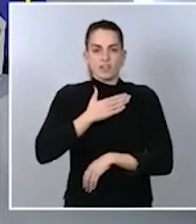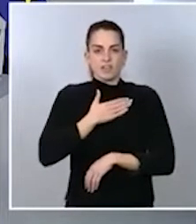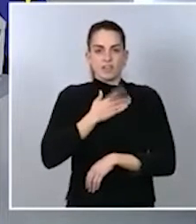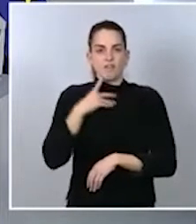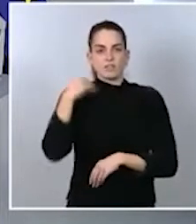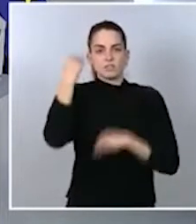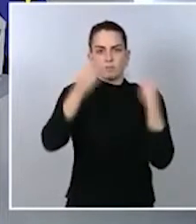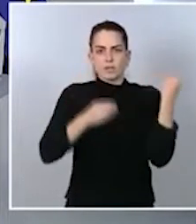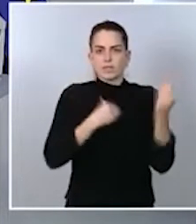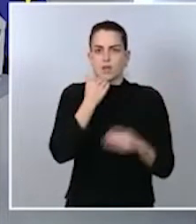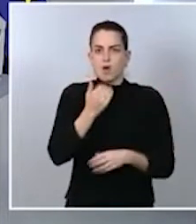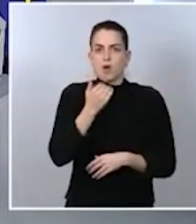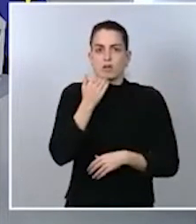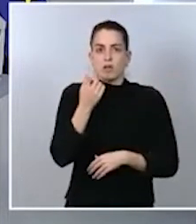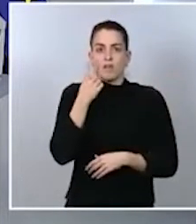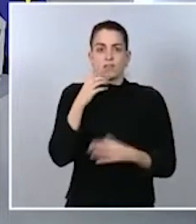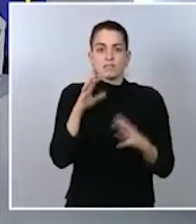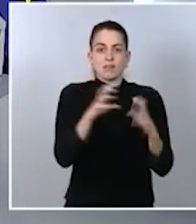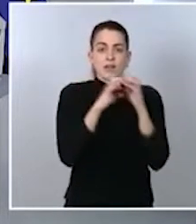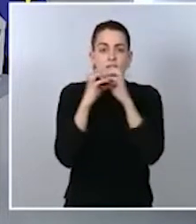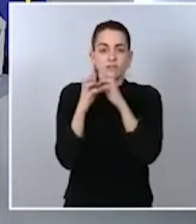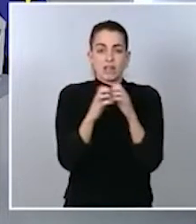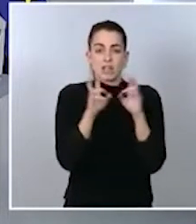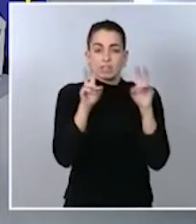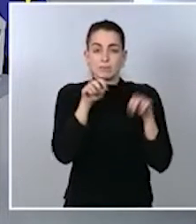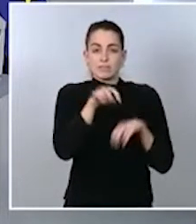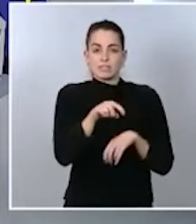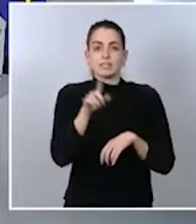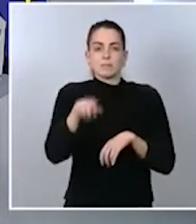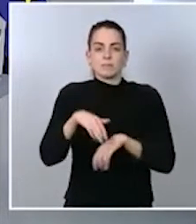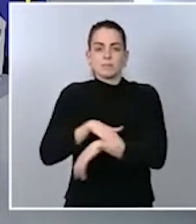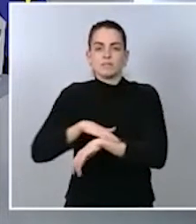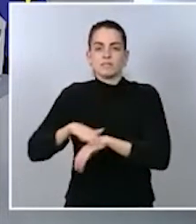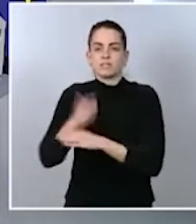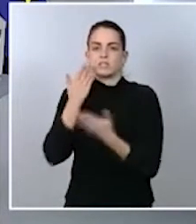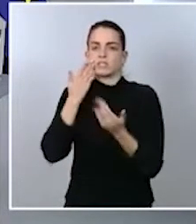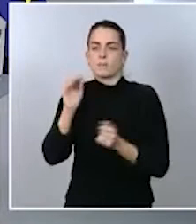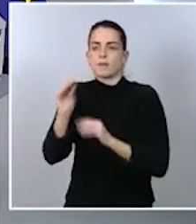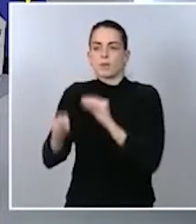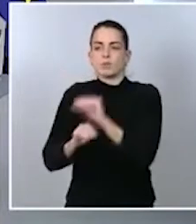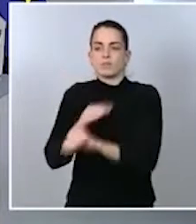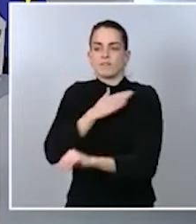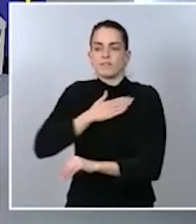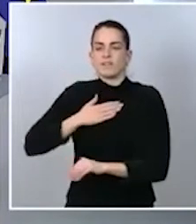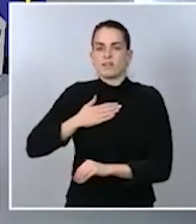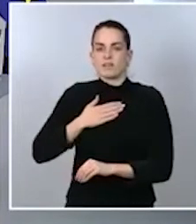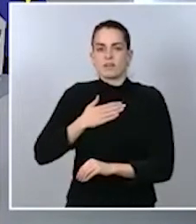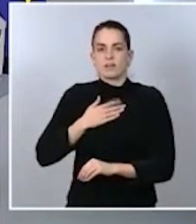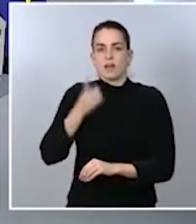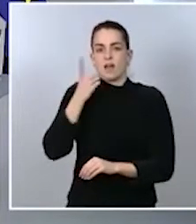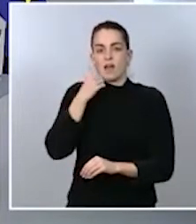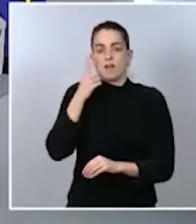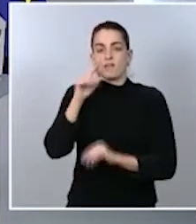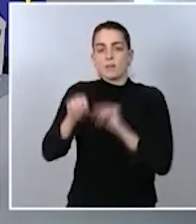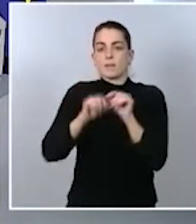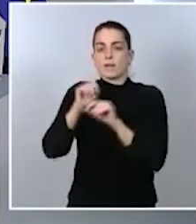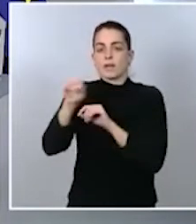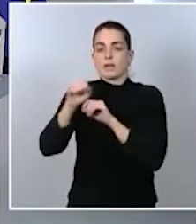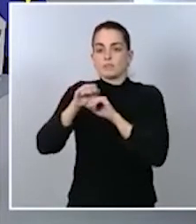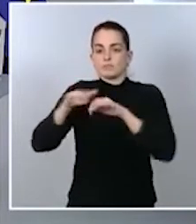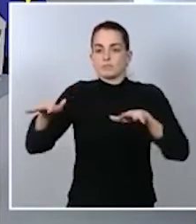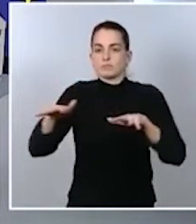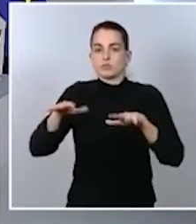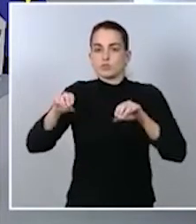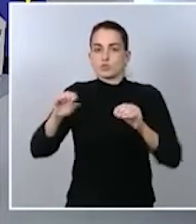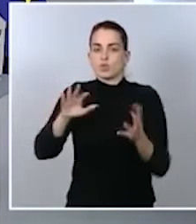está encima de la mesa. Y al ministro de Sanidad le quería preguntar por la preocupante evolución de la pandemia, como usted lo ha